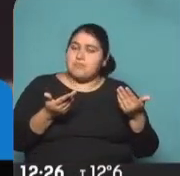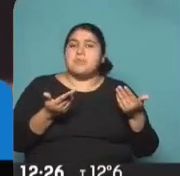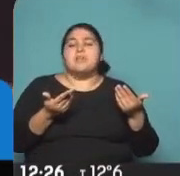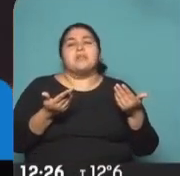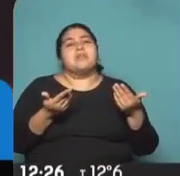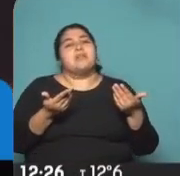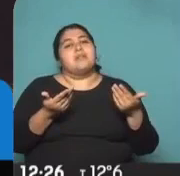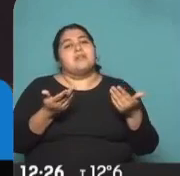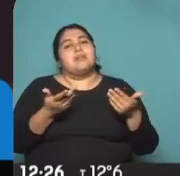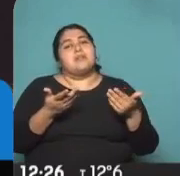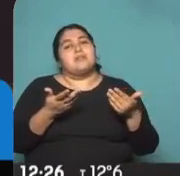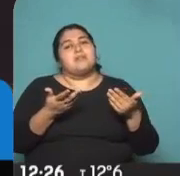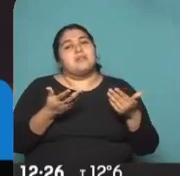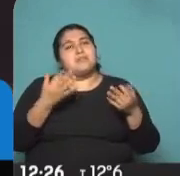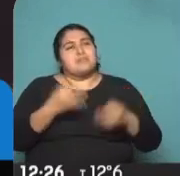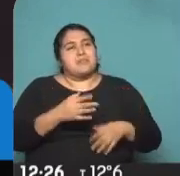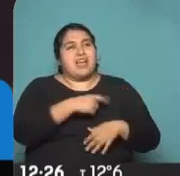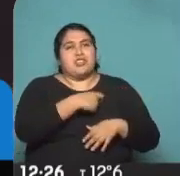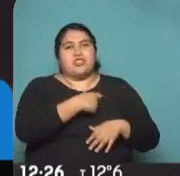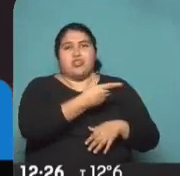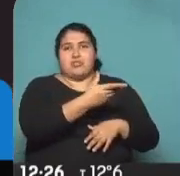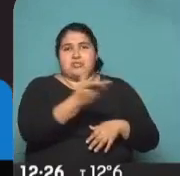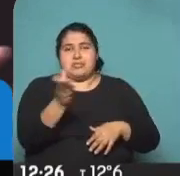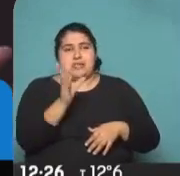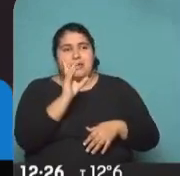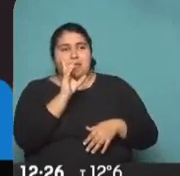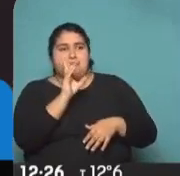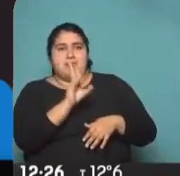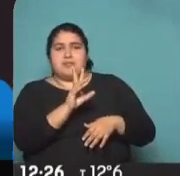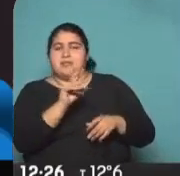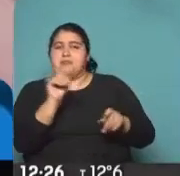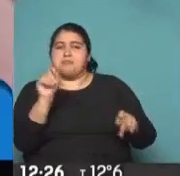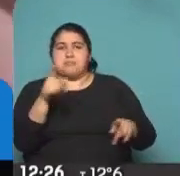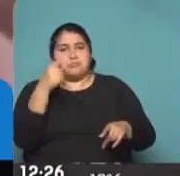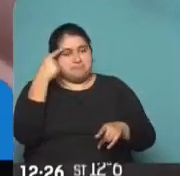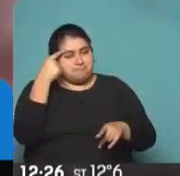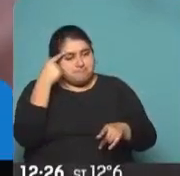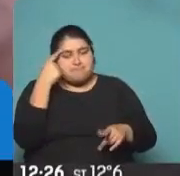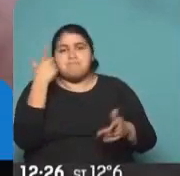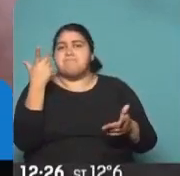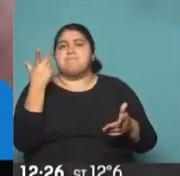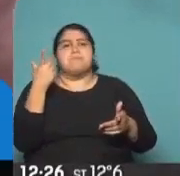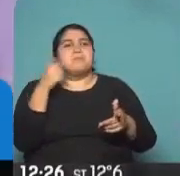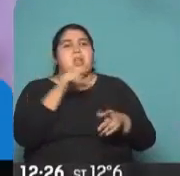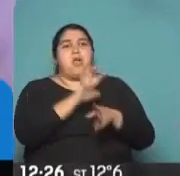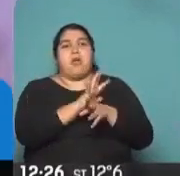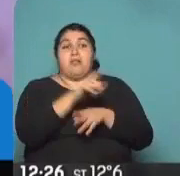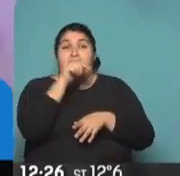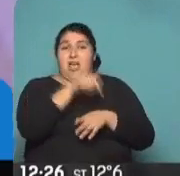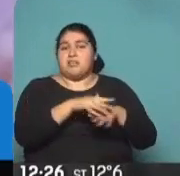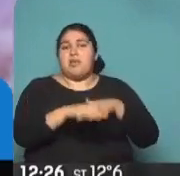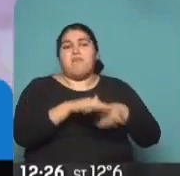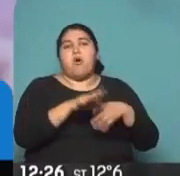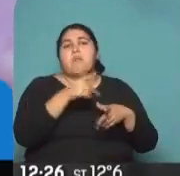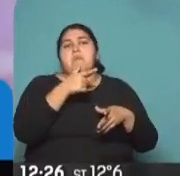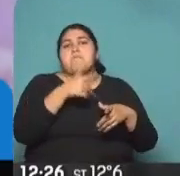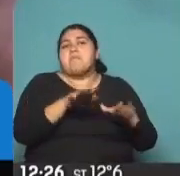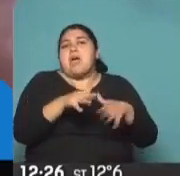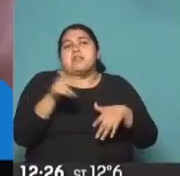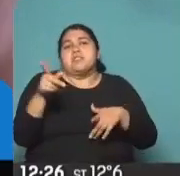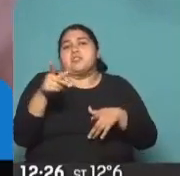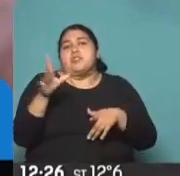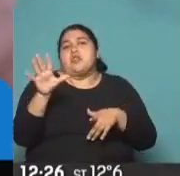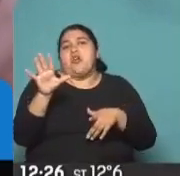en la sensibilidad social adelantó los tiempos, se vive casi como una elección general, cuando estábamos